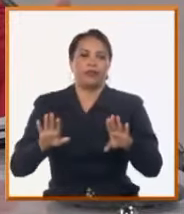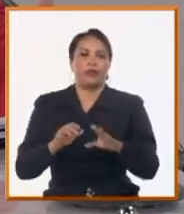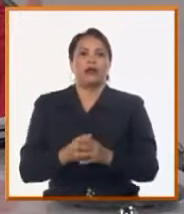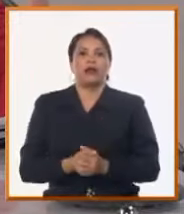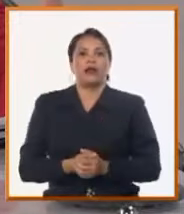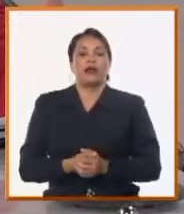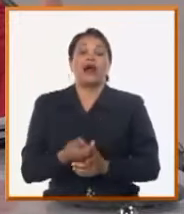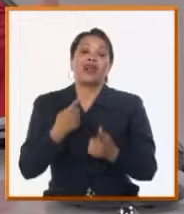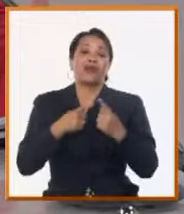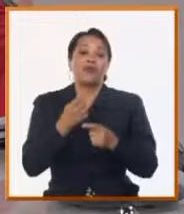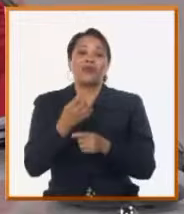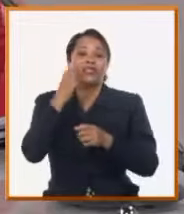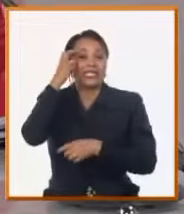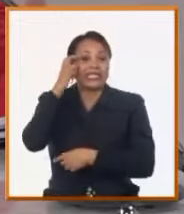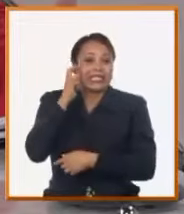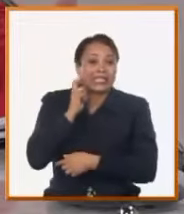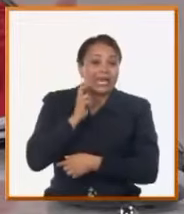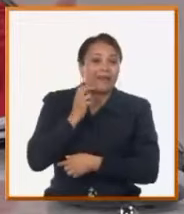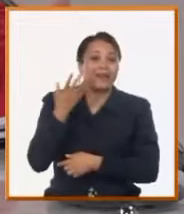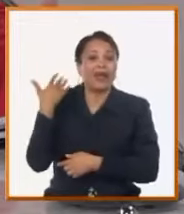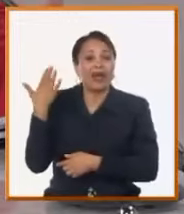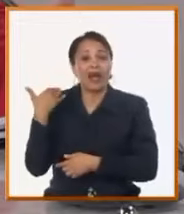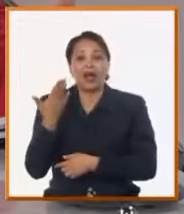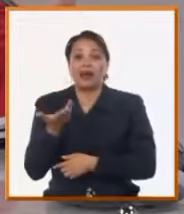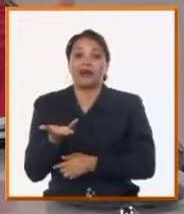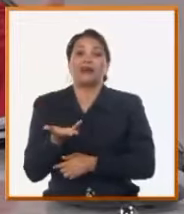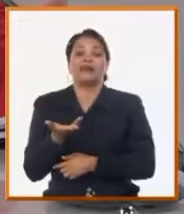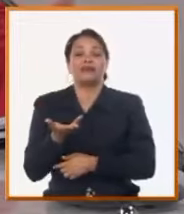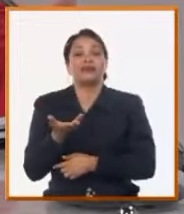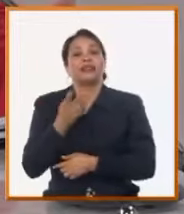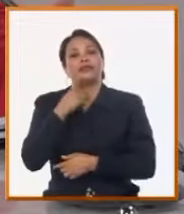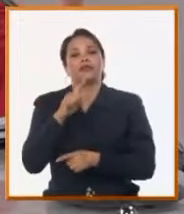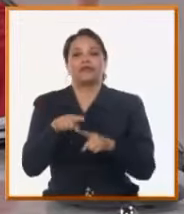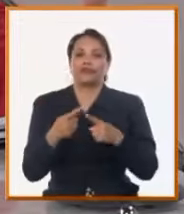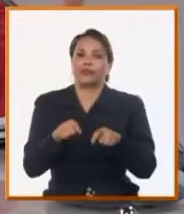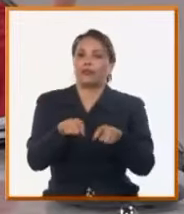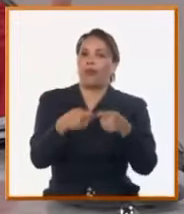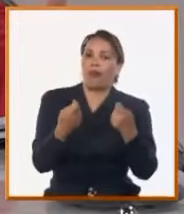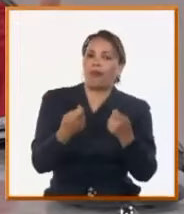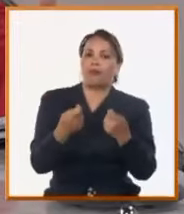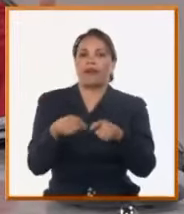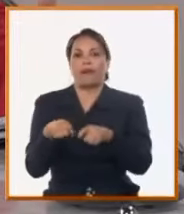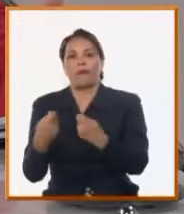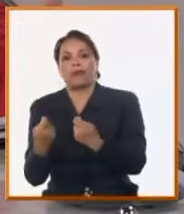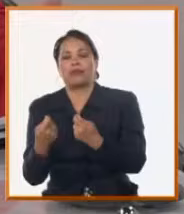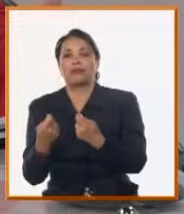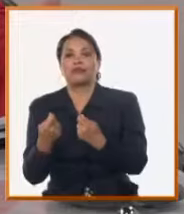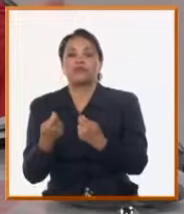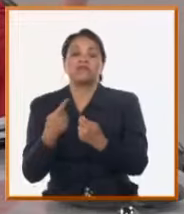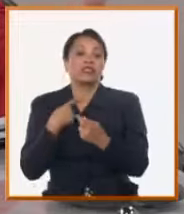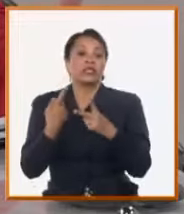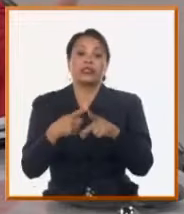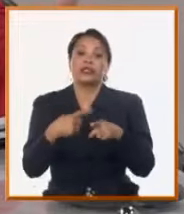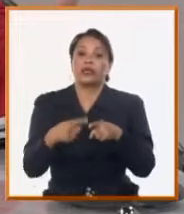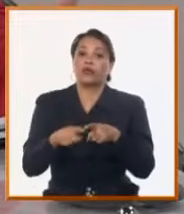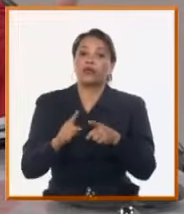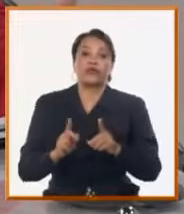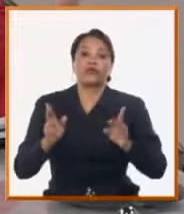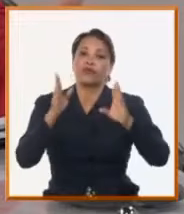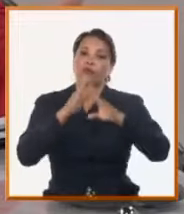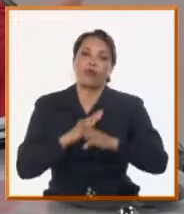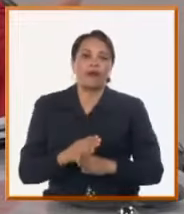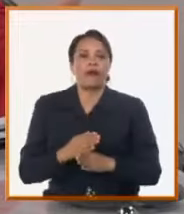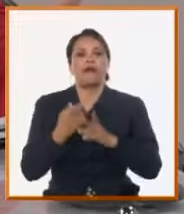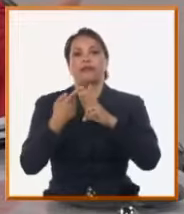muchos años, que son materiales de todo tipo, y que por supuesto, hoy no contamos a veces con los recursos necesarios para